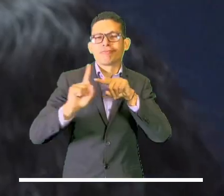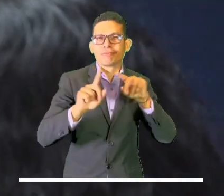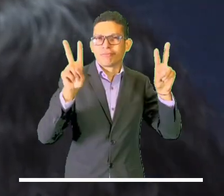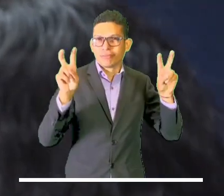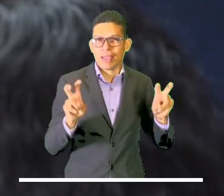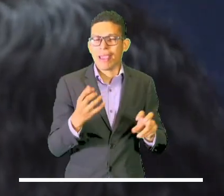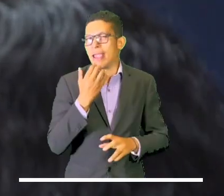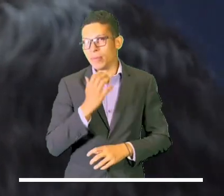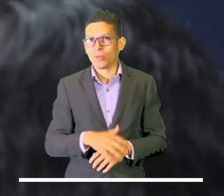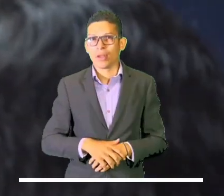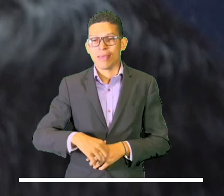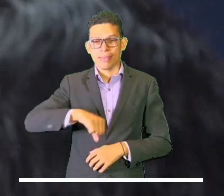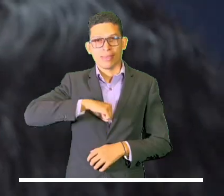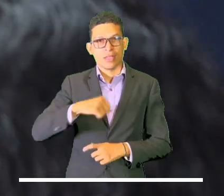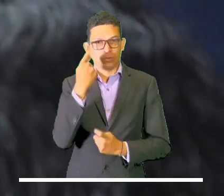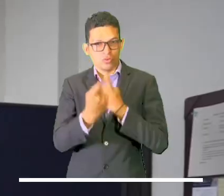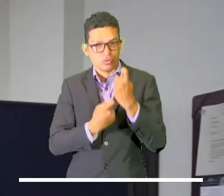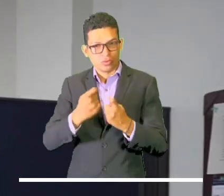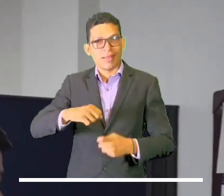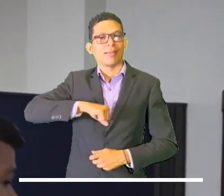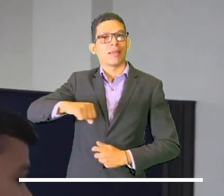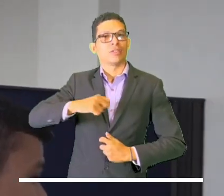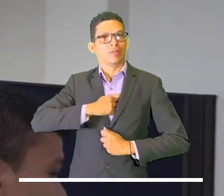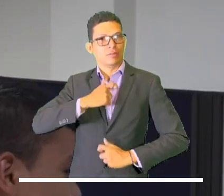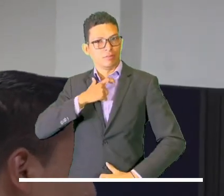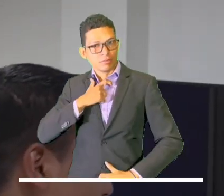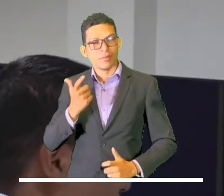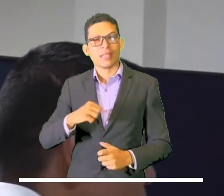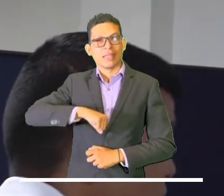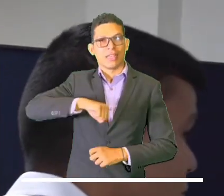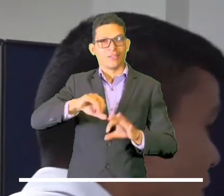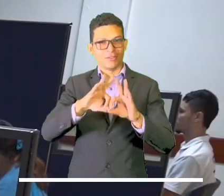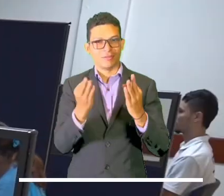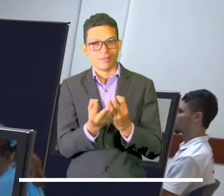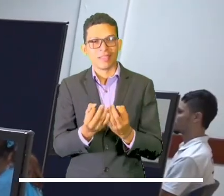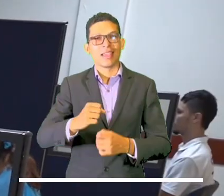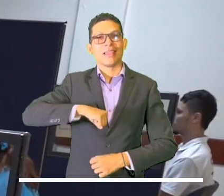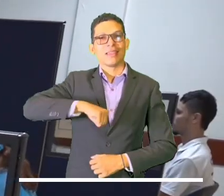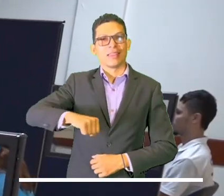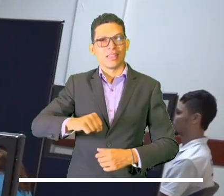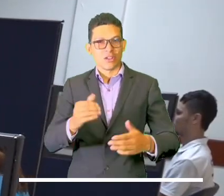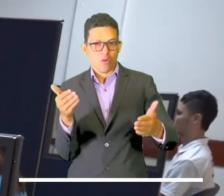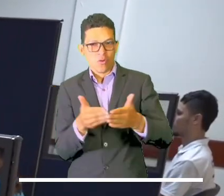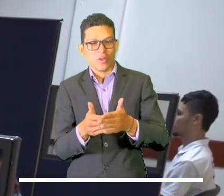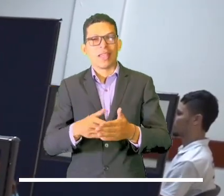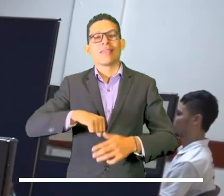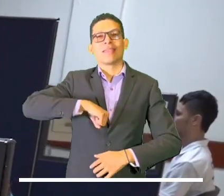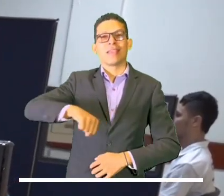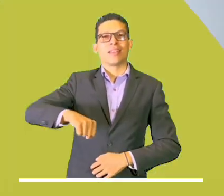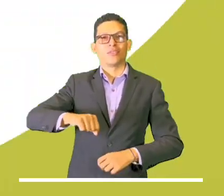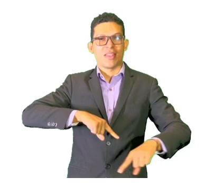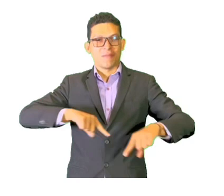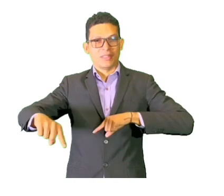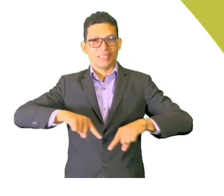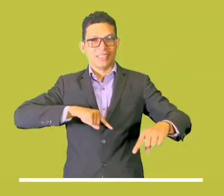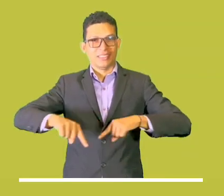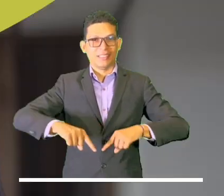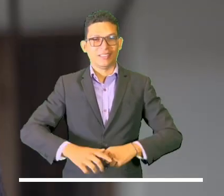áreas, tales como derecho comercial, derecho civil, derecho de familia, derecho penal y derecho administrativo.